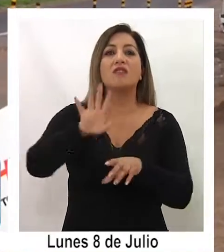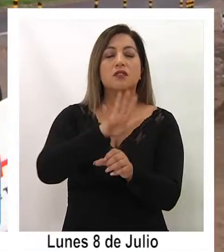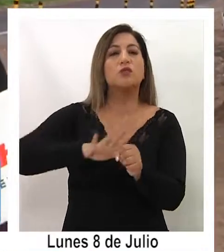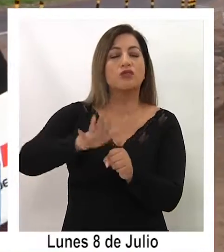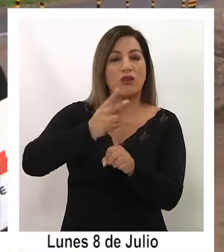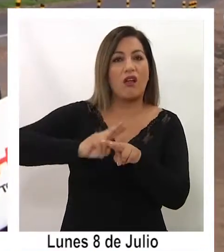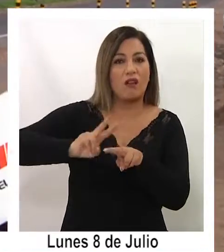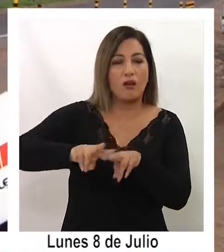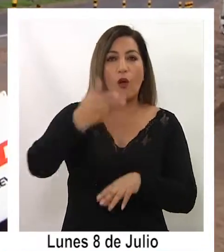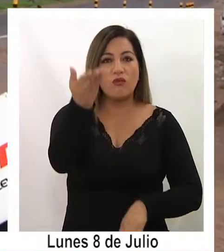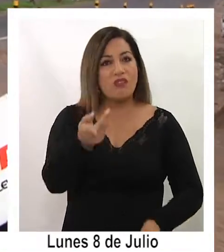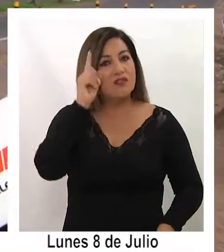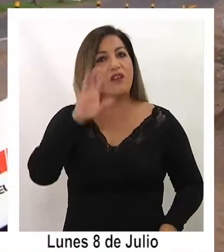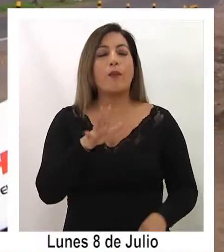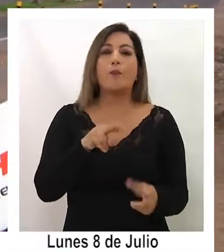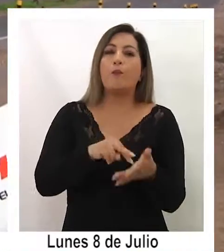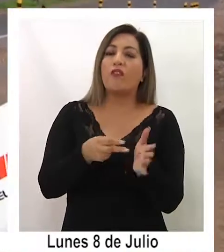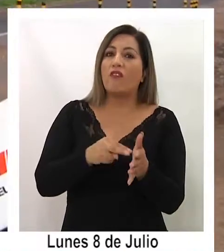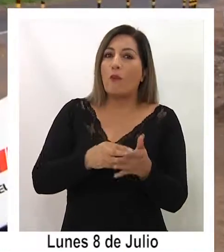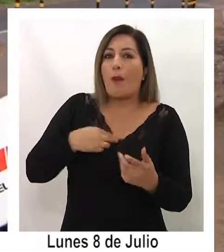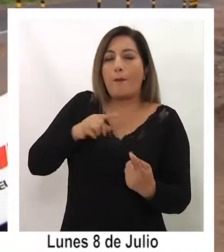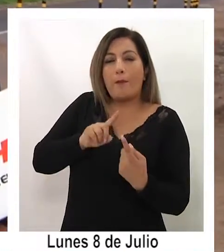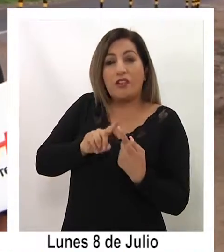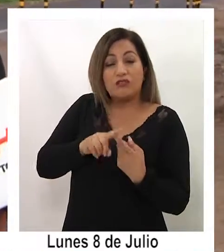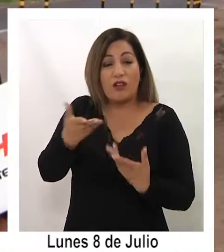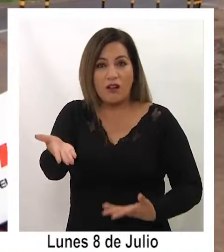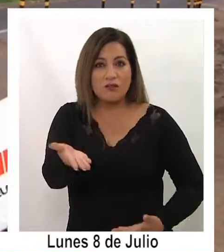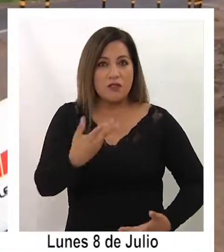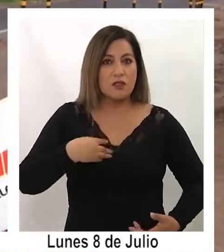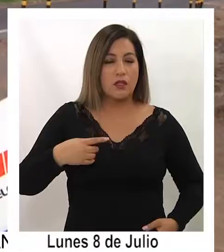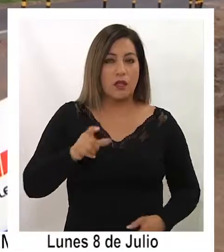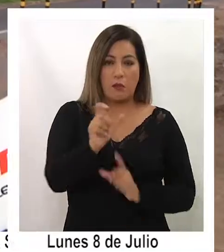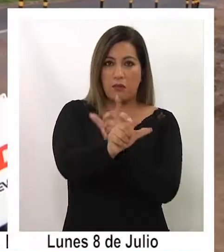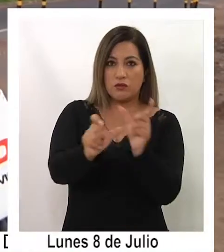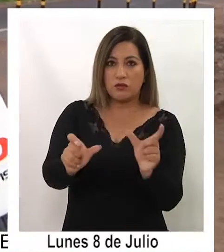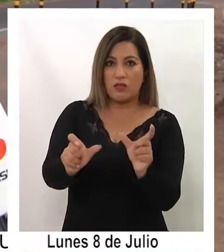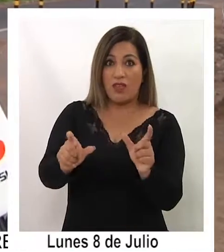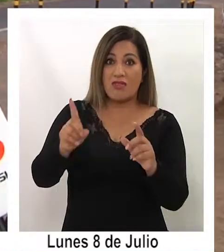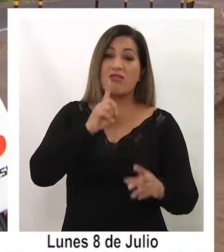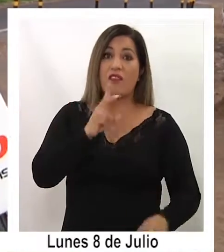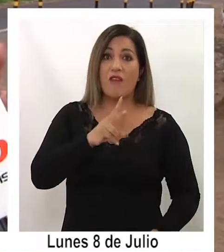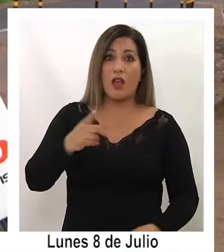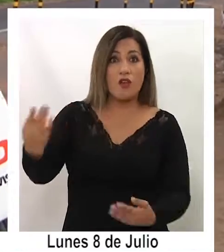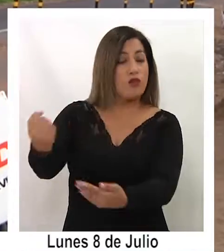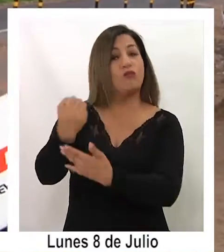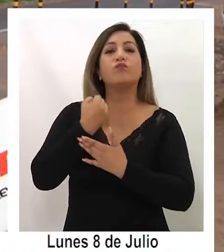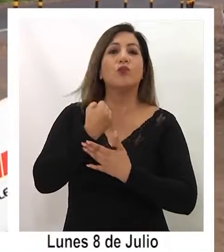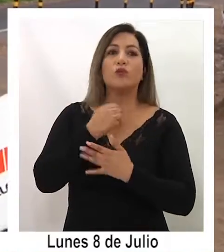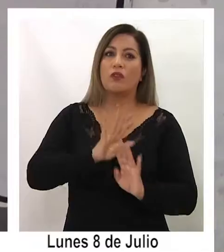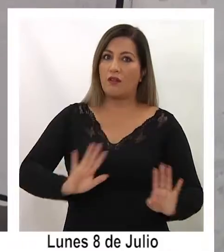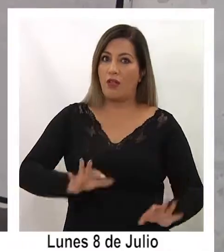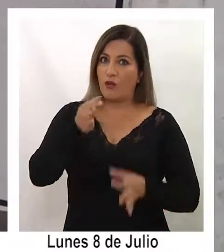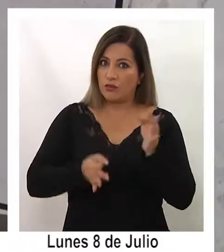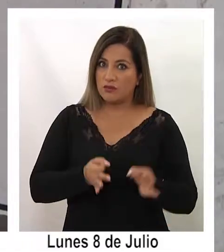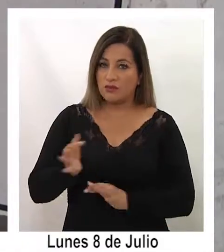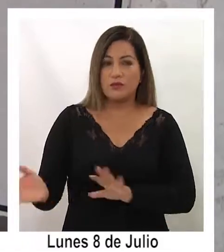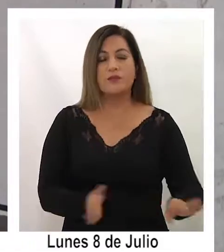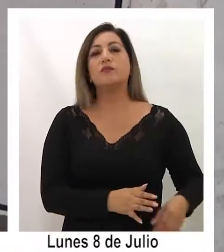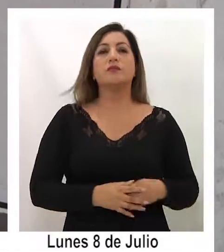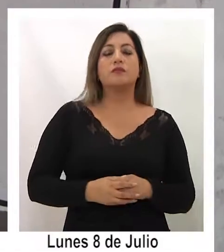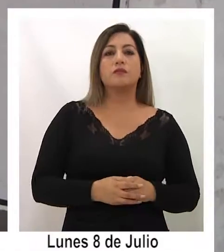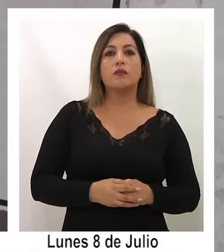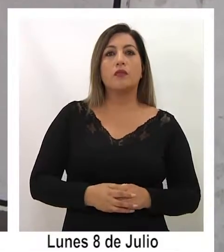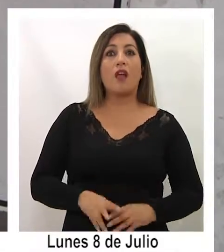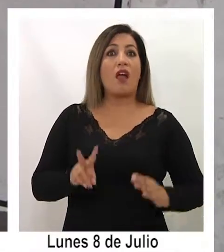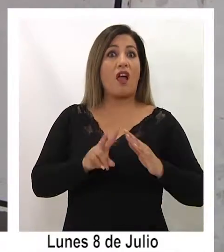situaciones. Usted sabe cuando hay problemas muy personales y si no acuden a la televisión, no lo ayuda la justicia. Las